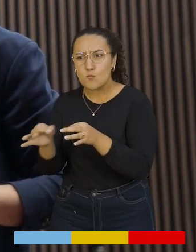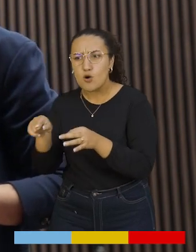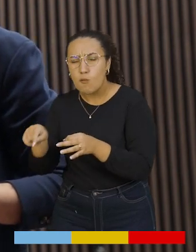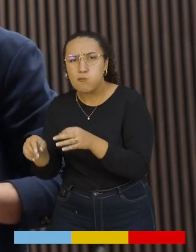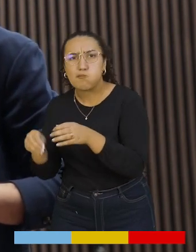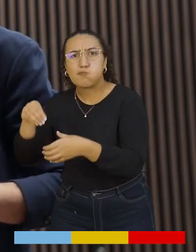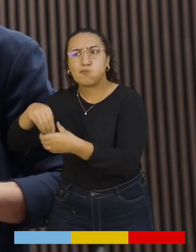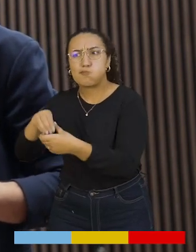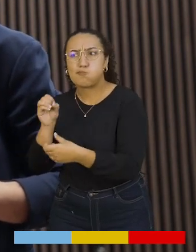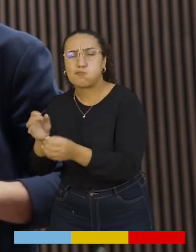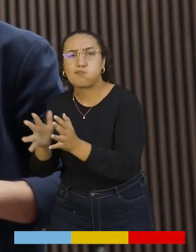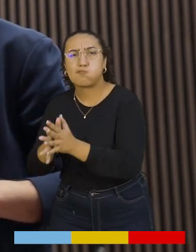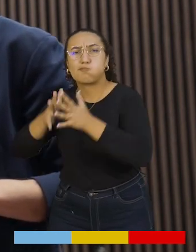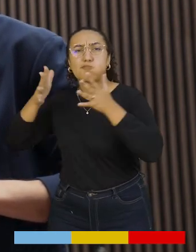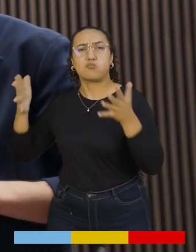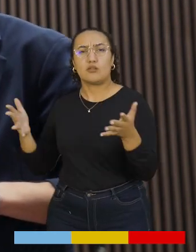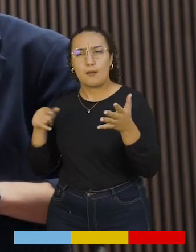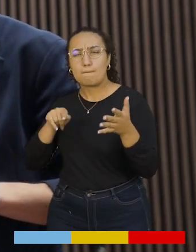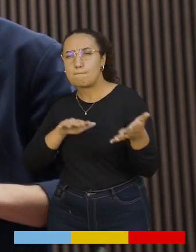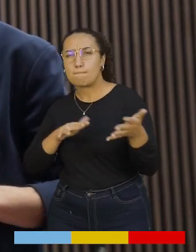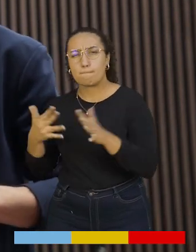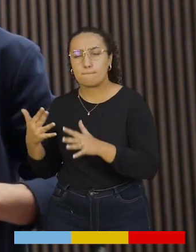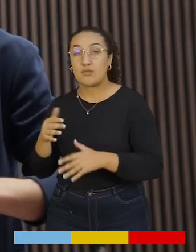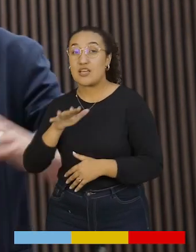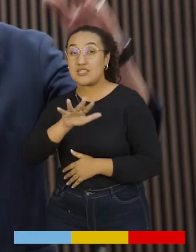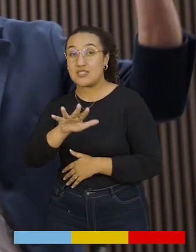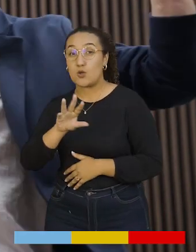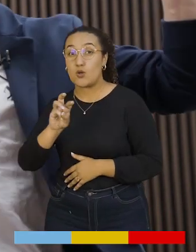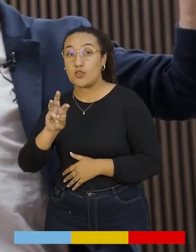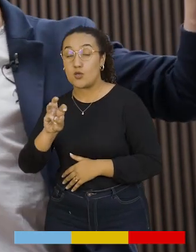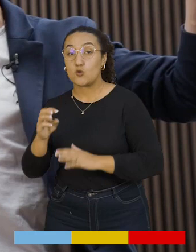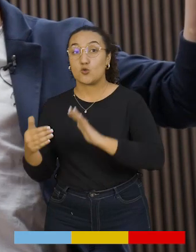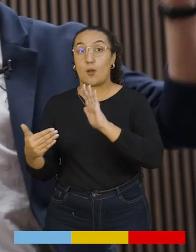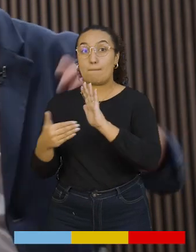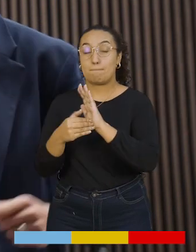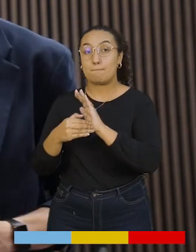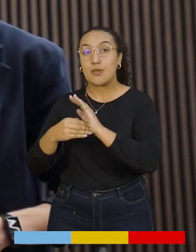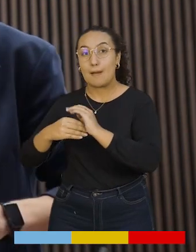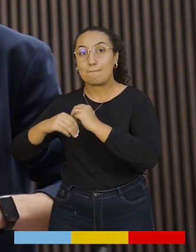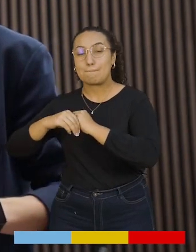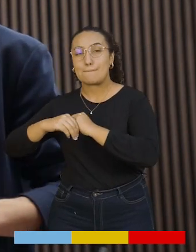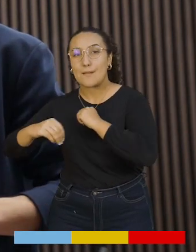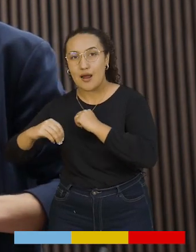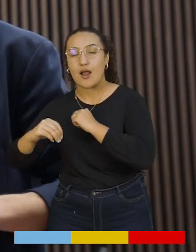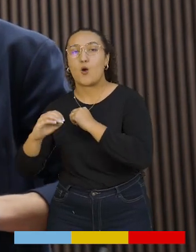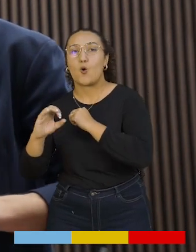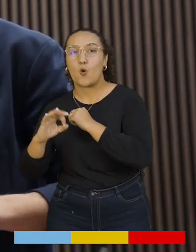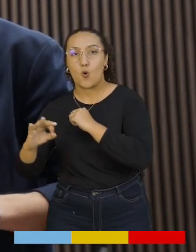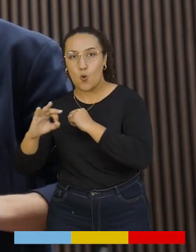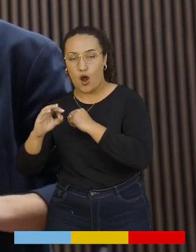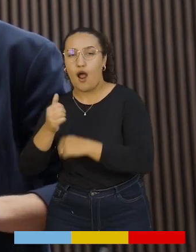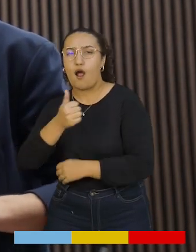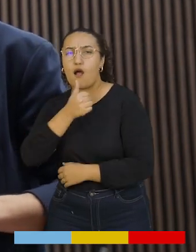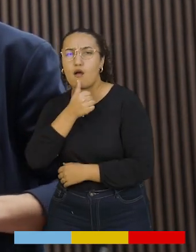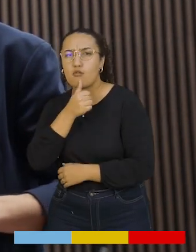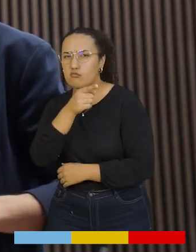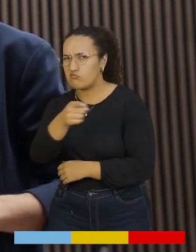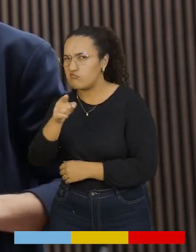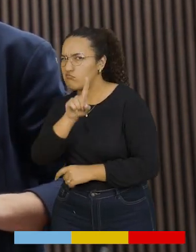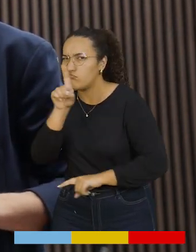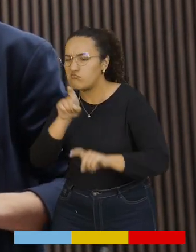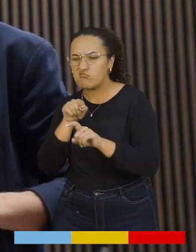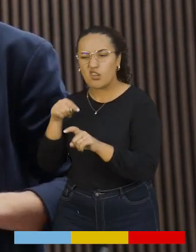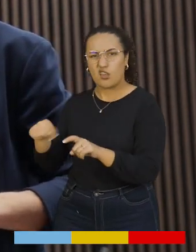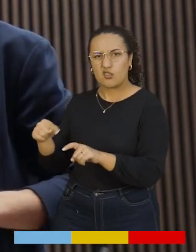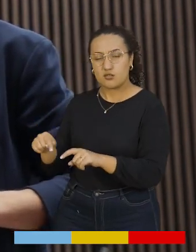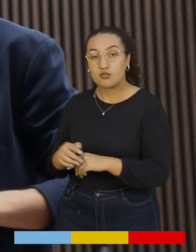Bama. Es el banco más grande de todo el país. Tiene alrededor y la capacidad para almacenar 58 mil metros